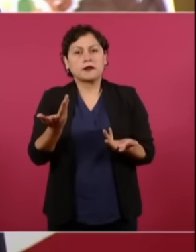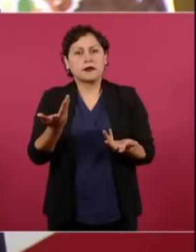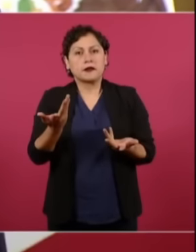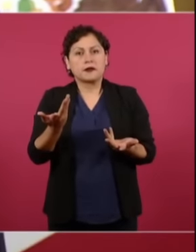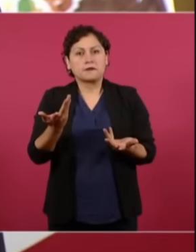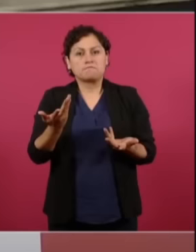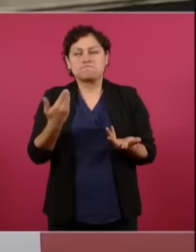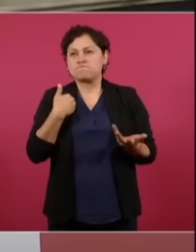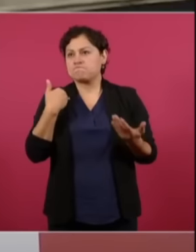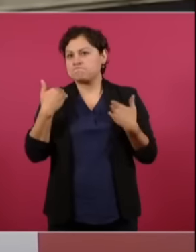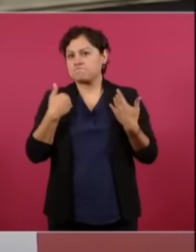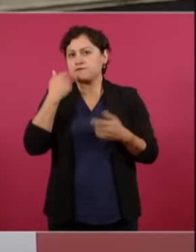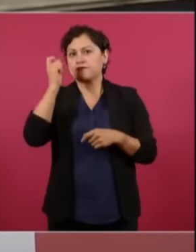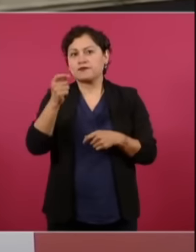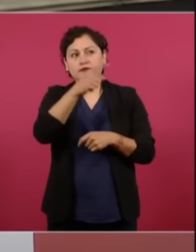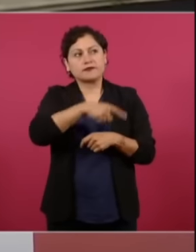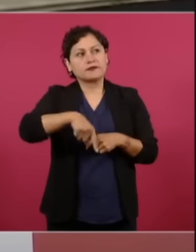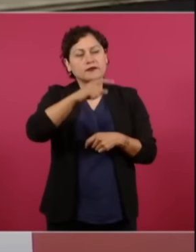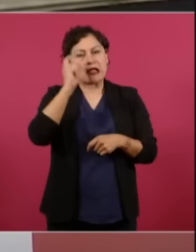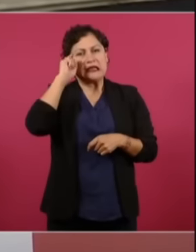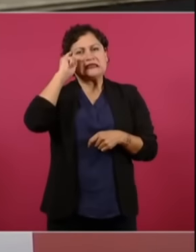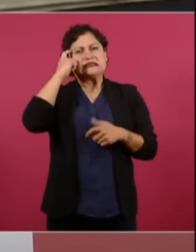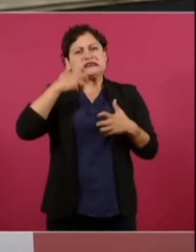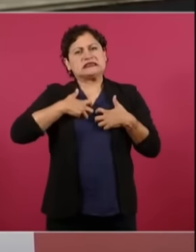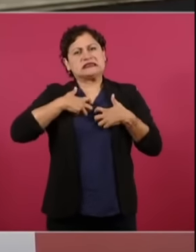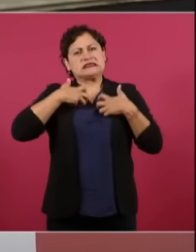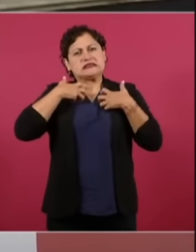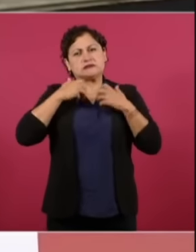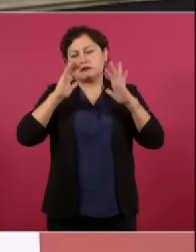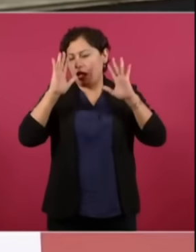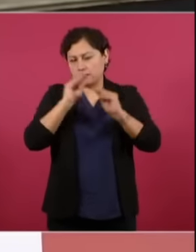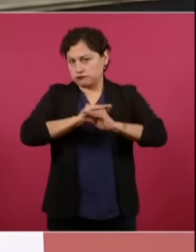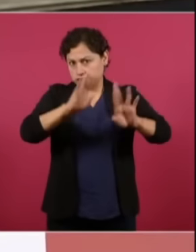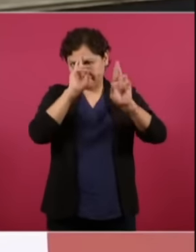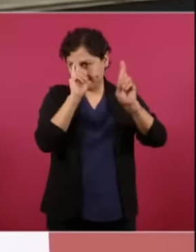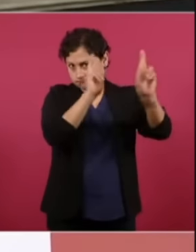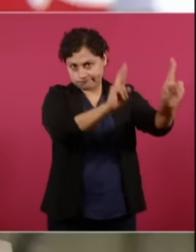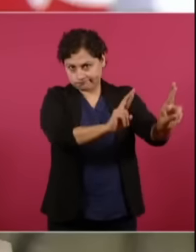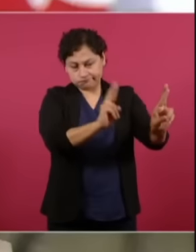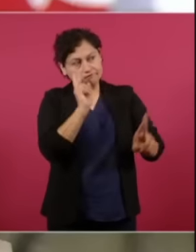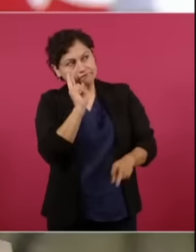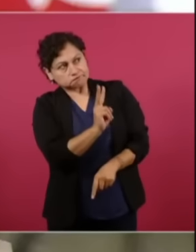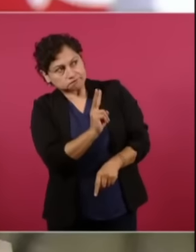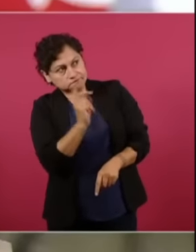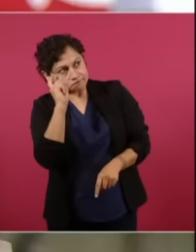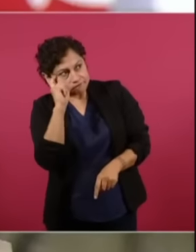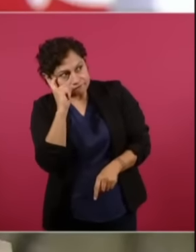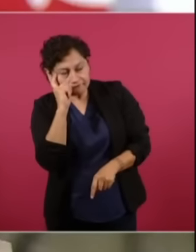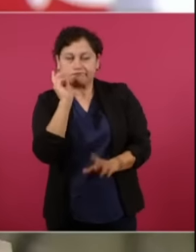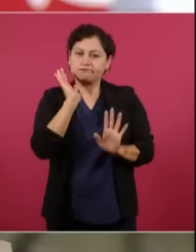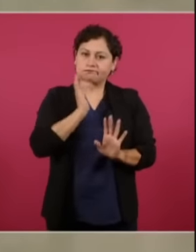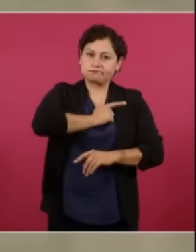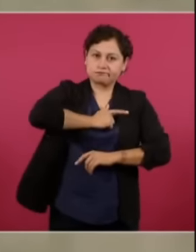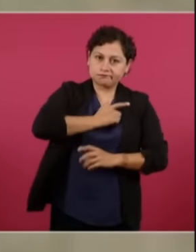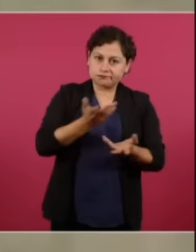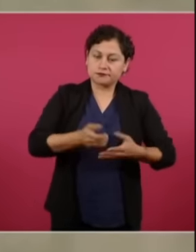hacen hasta el ridículo lo digo con todo respeto y este no podríamos